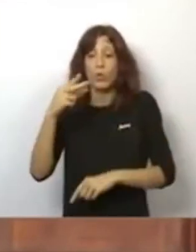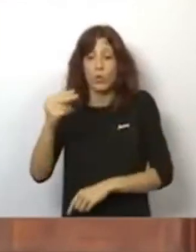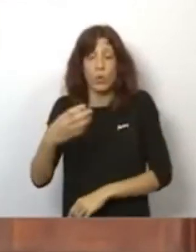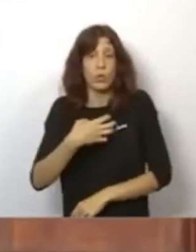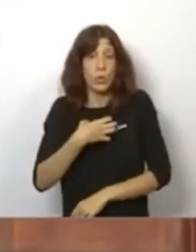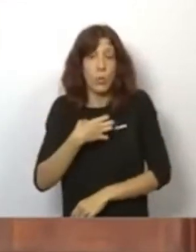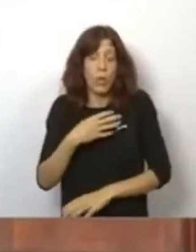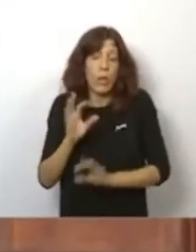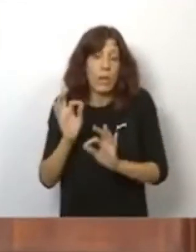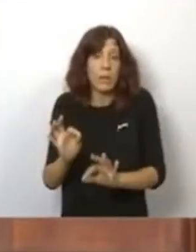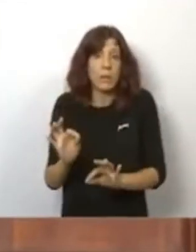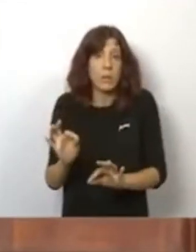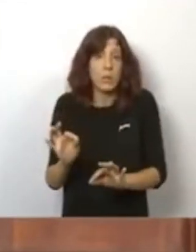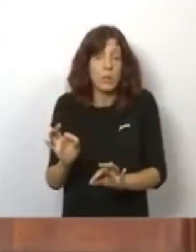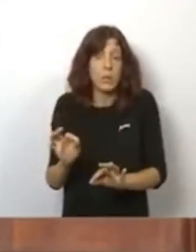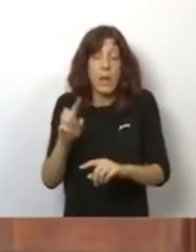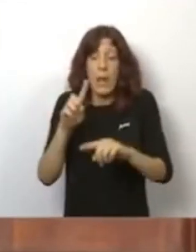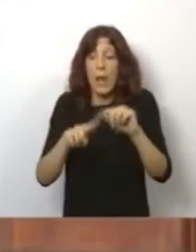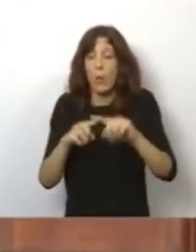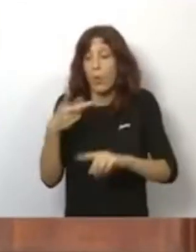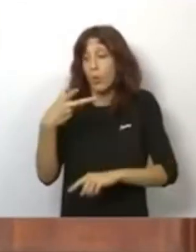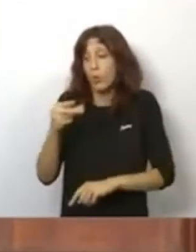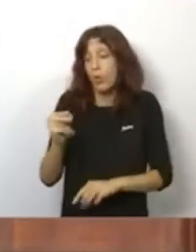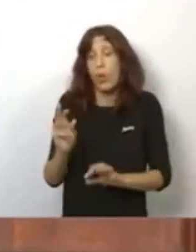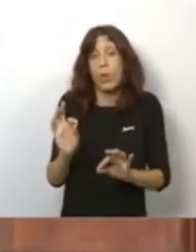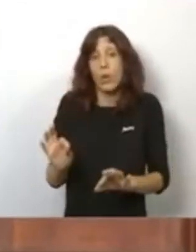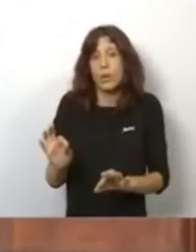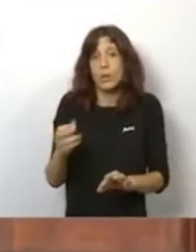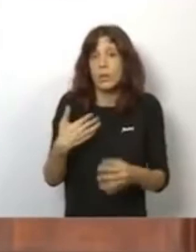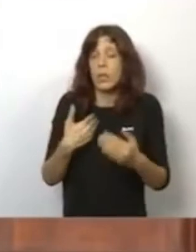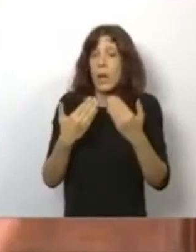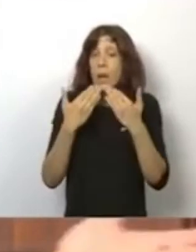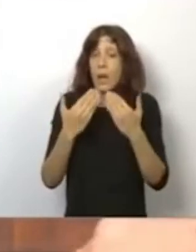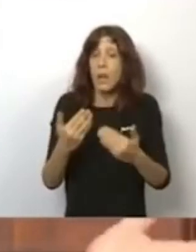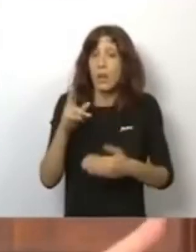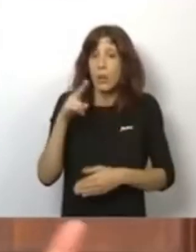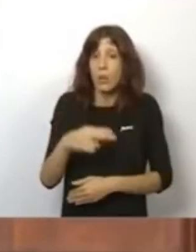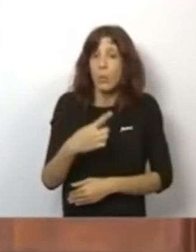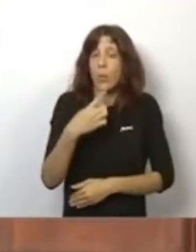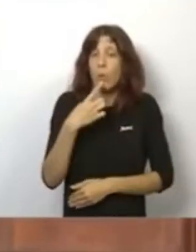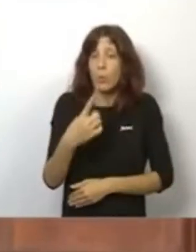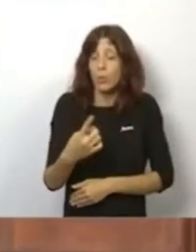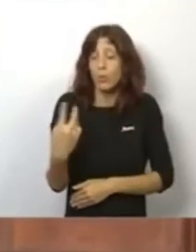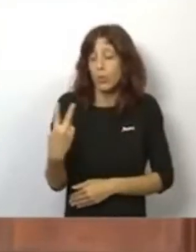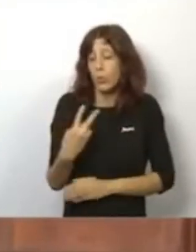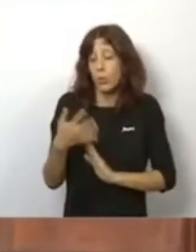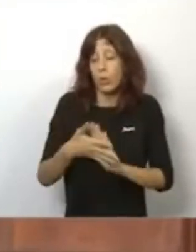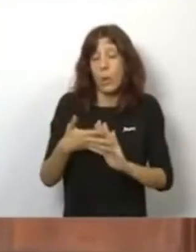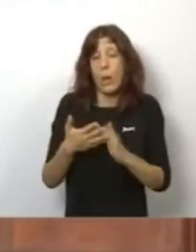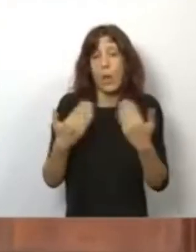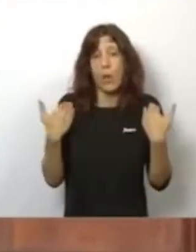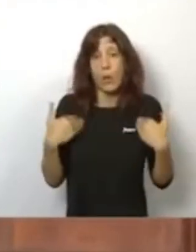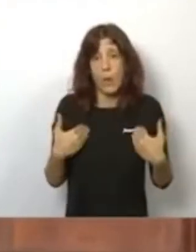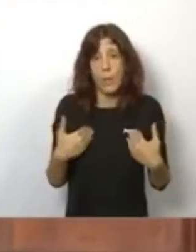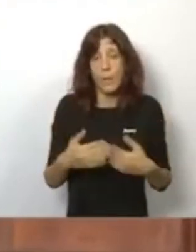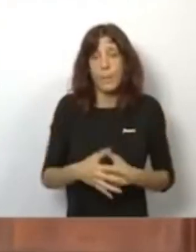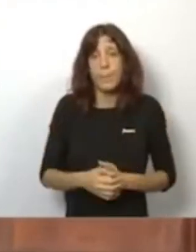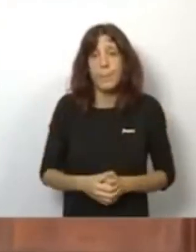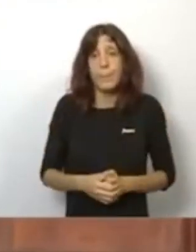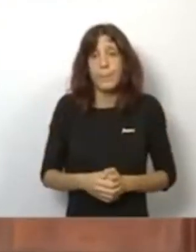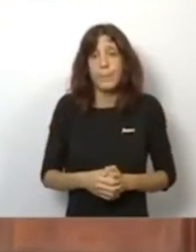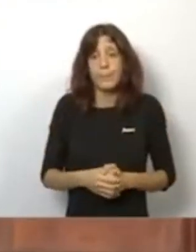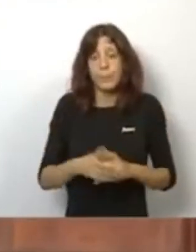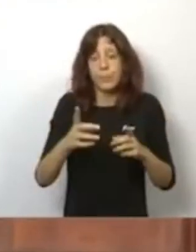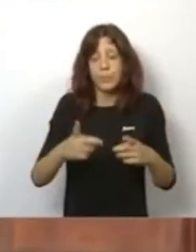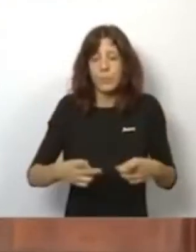no se van a poder llevar a cabo. Yo quiero agradecer también, lo hemos comentado el presidente y yo antes, de ese